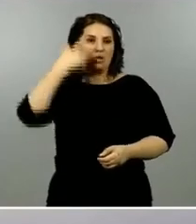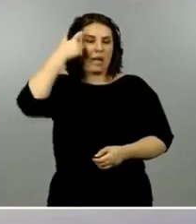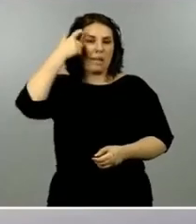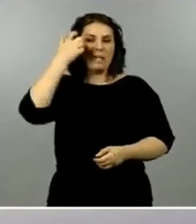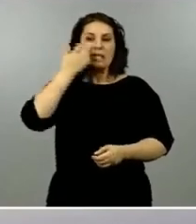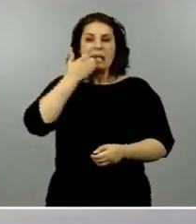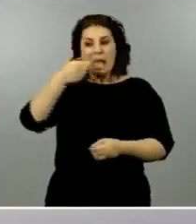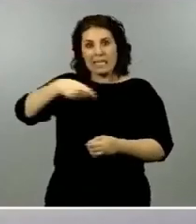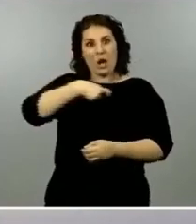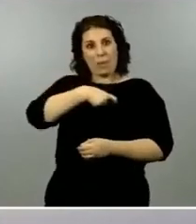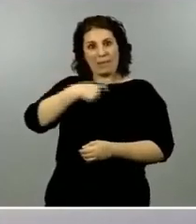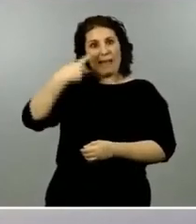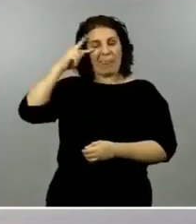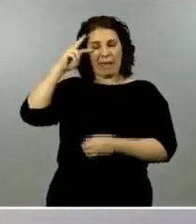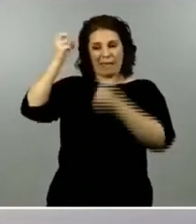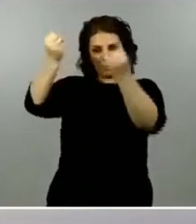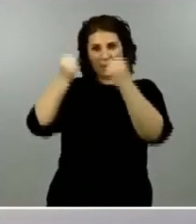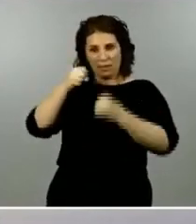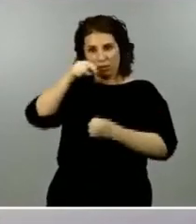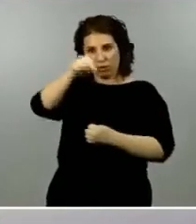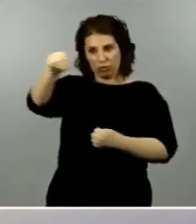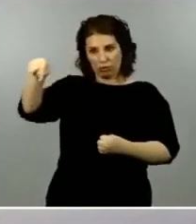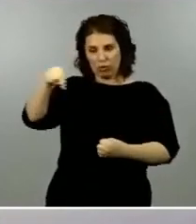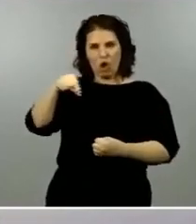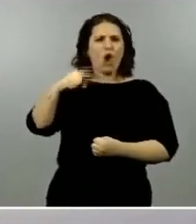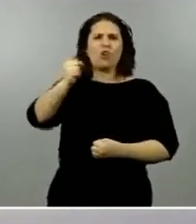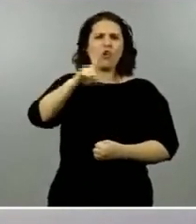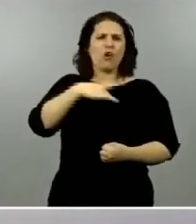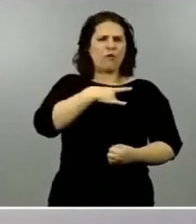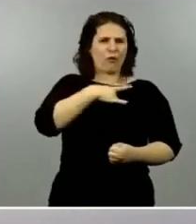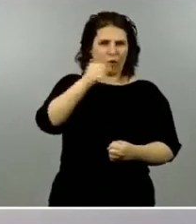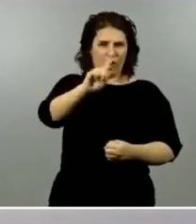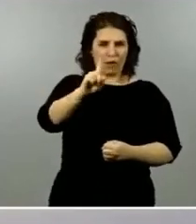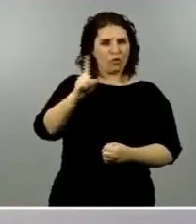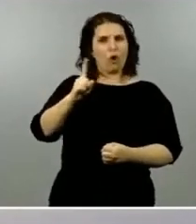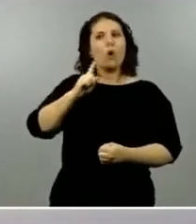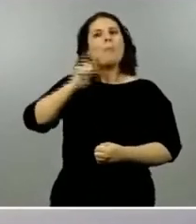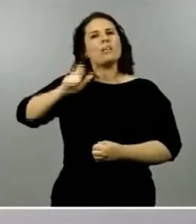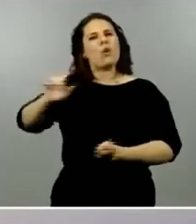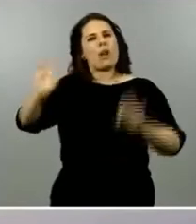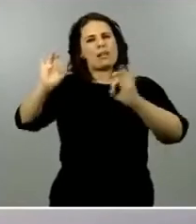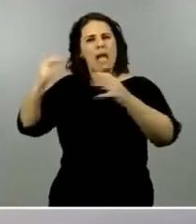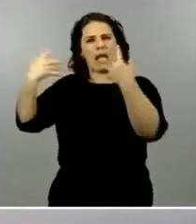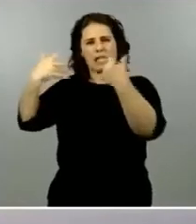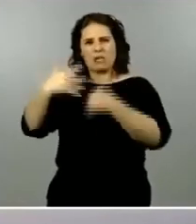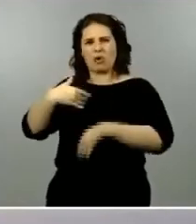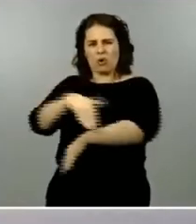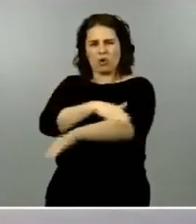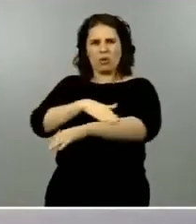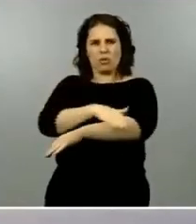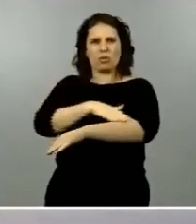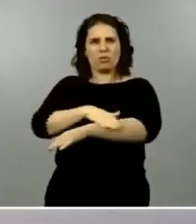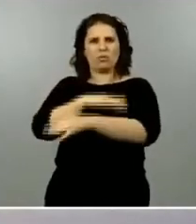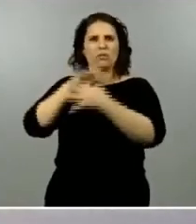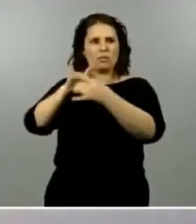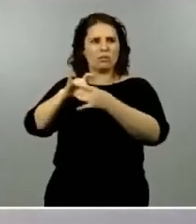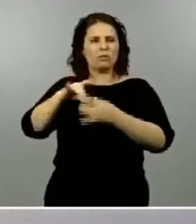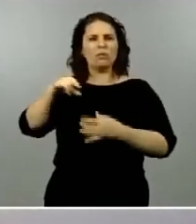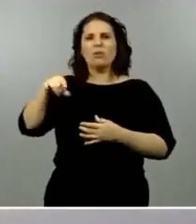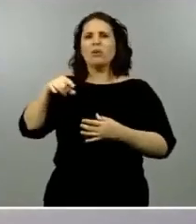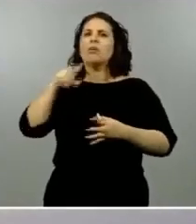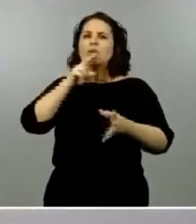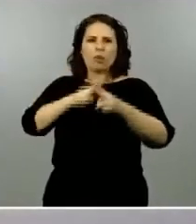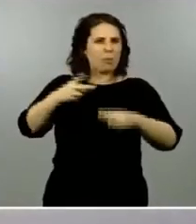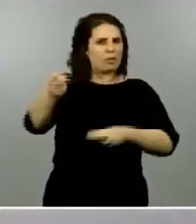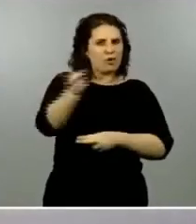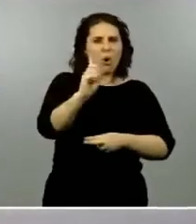no de los funcionarios sino de las personas que están asesorando al gobierno si no se hacen públicos por un tema de confidencialidad presiones y demás